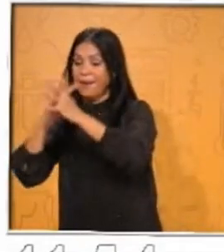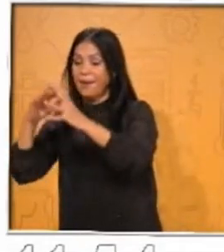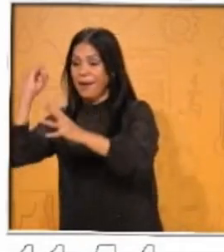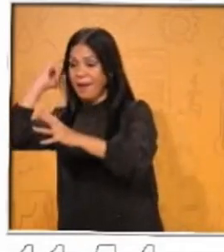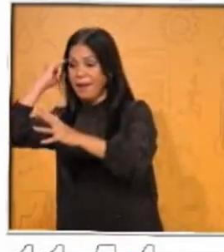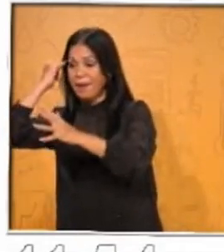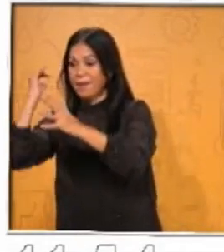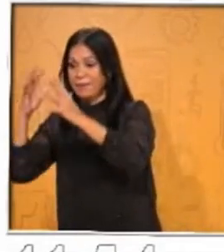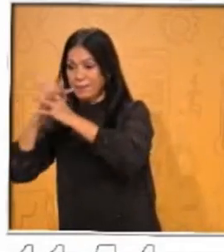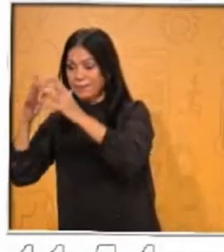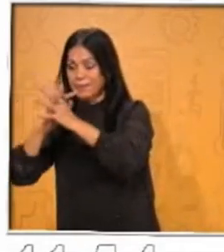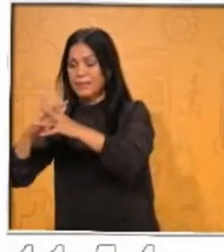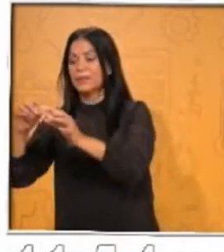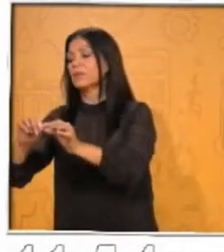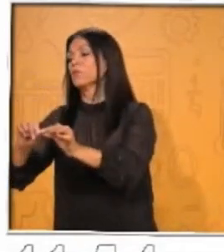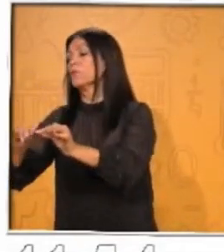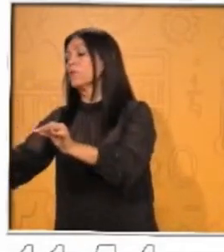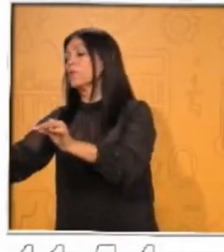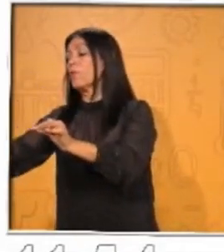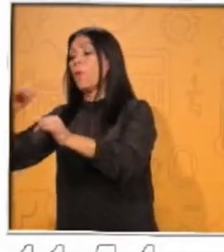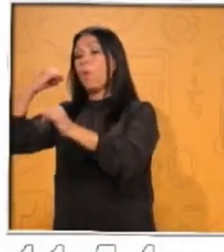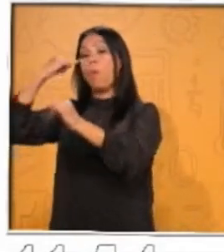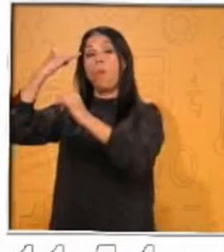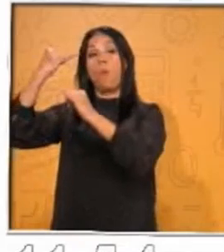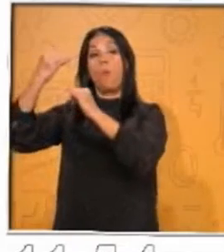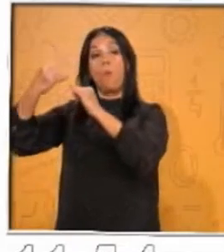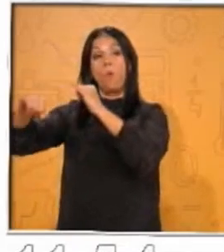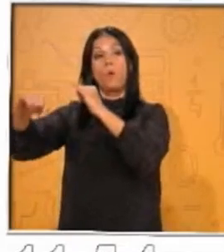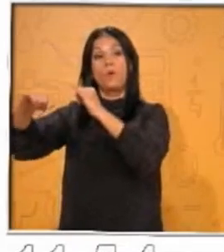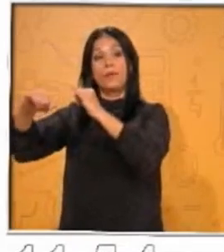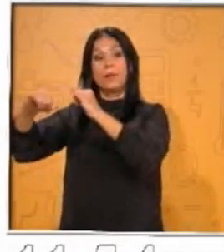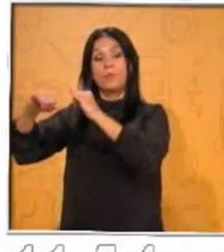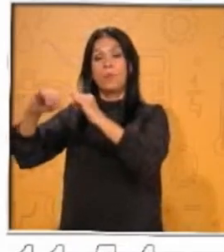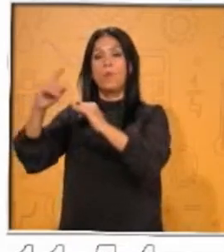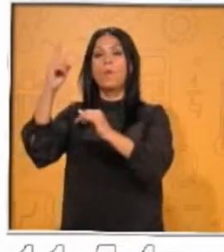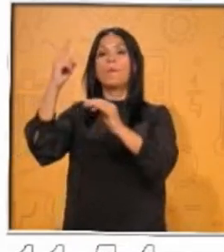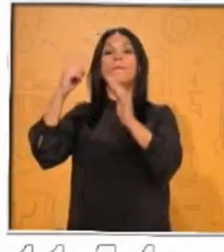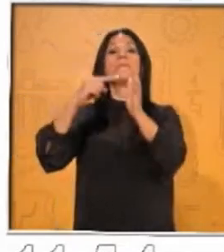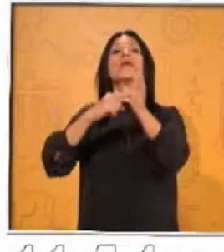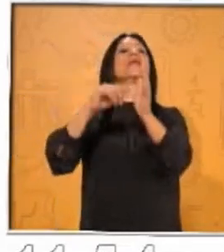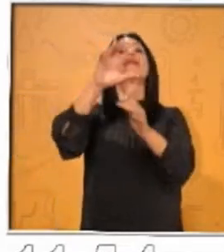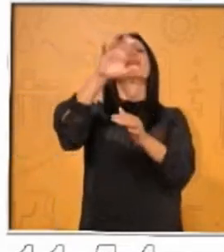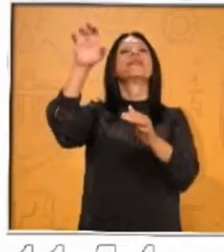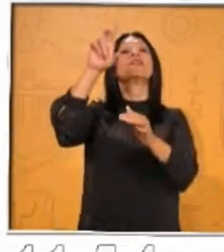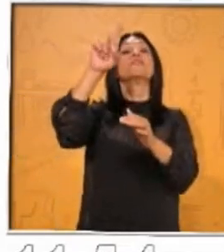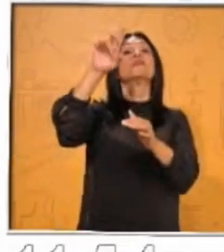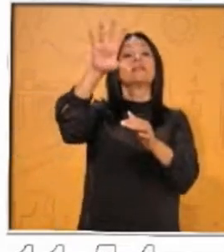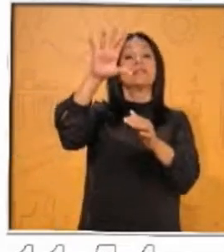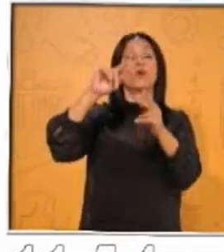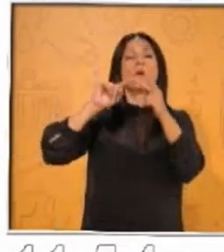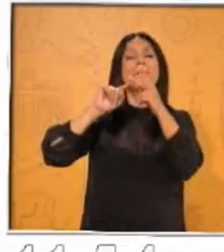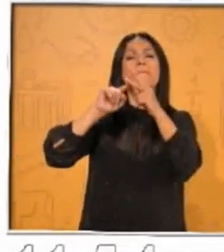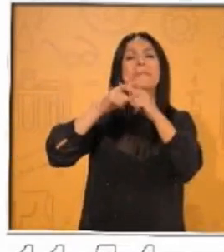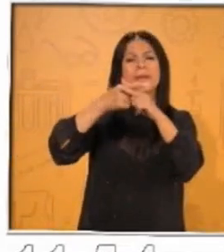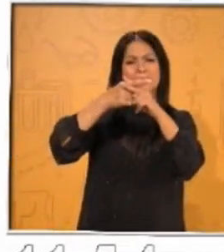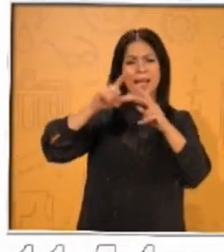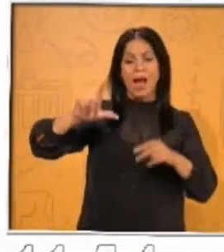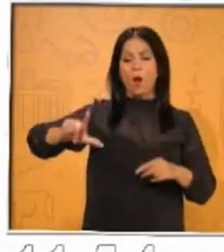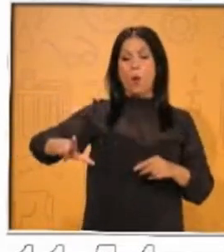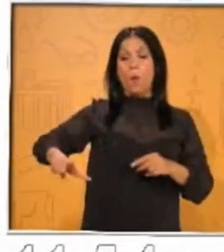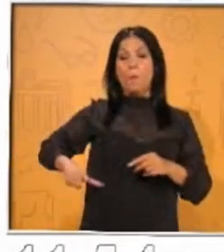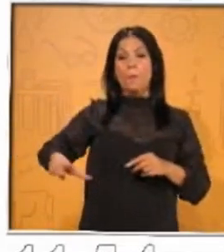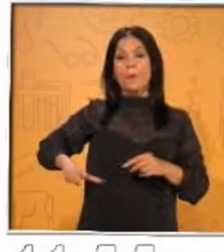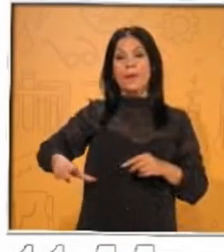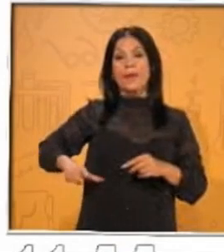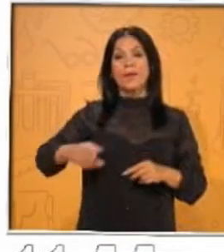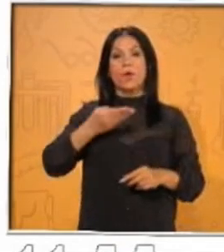y en 1535 empieza el Virreinato en la Nueva España, como se llamaba antes